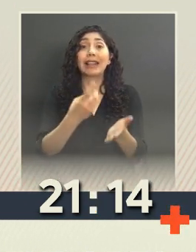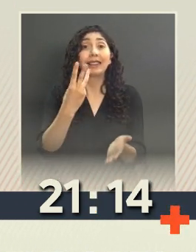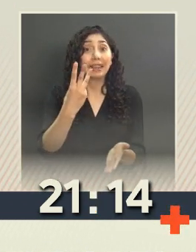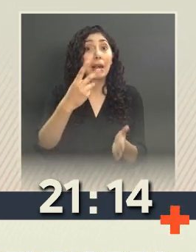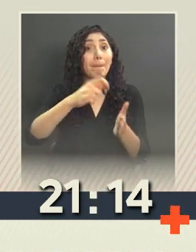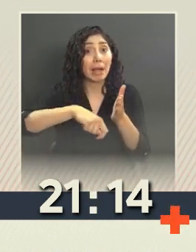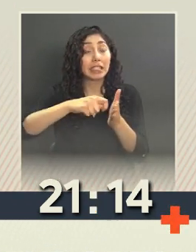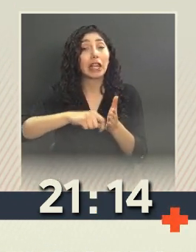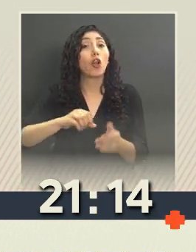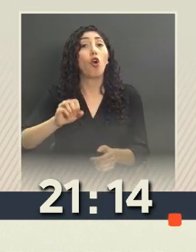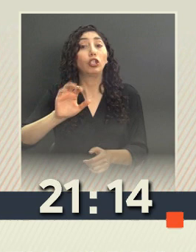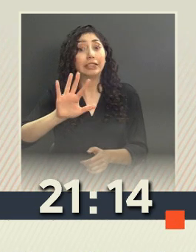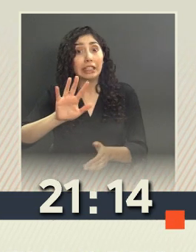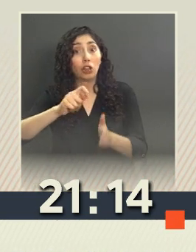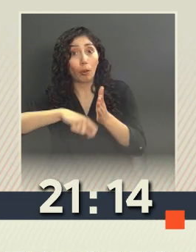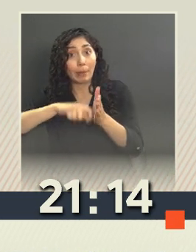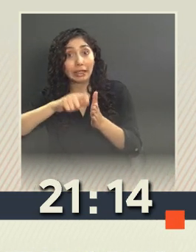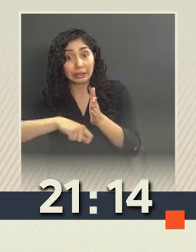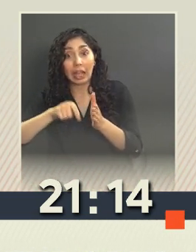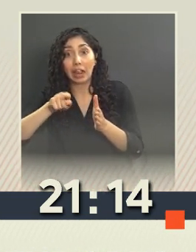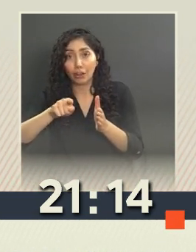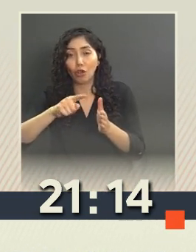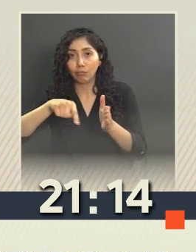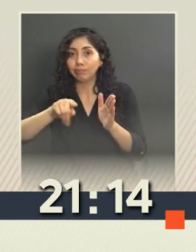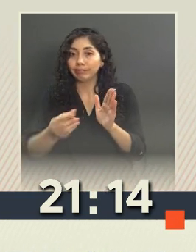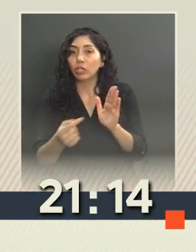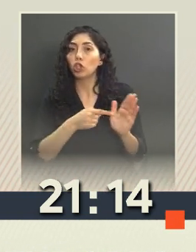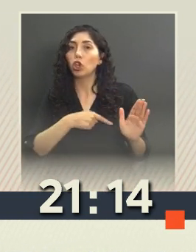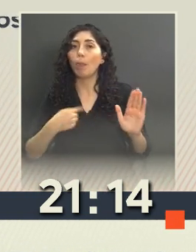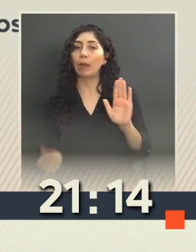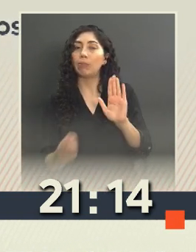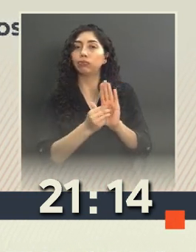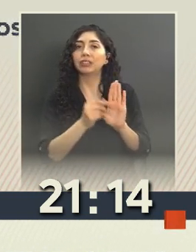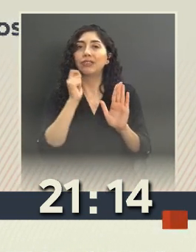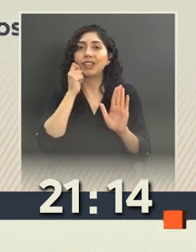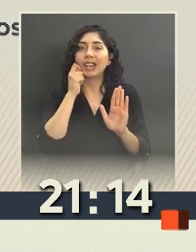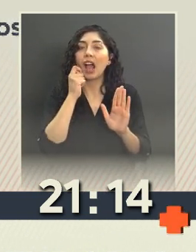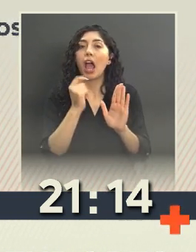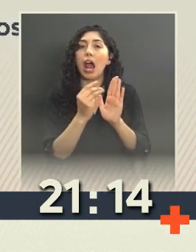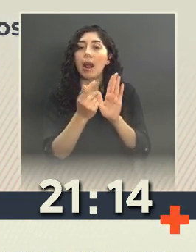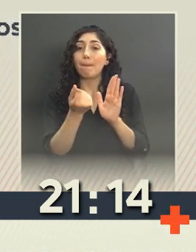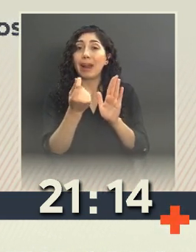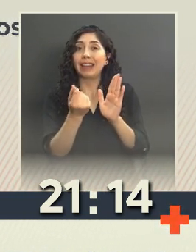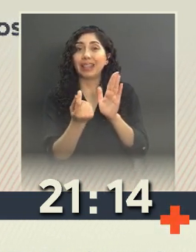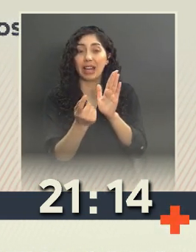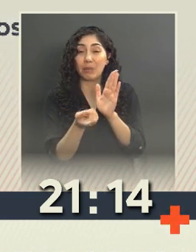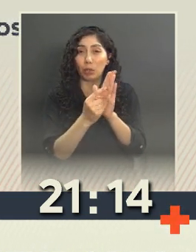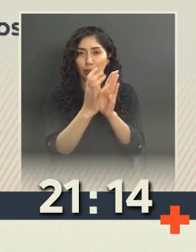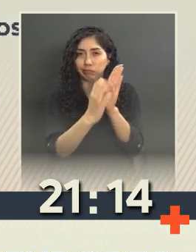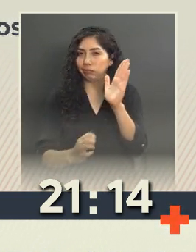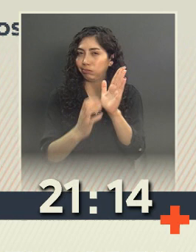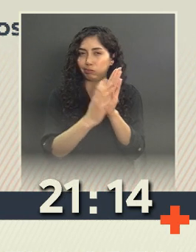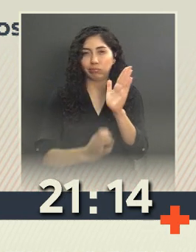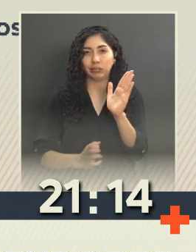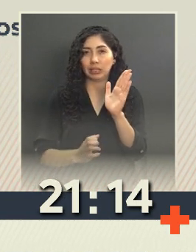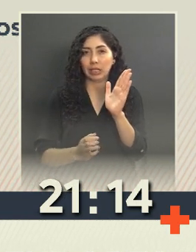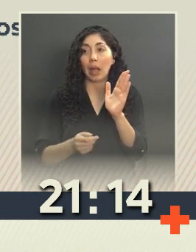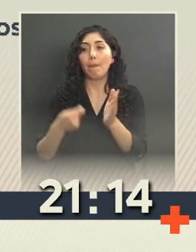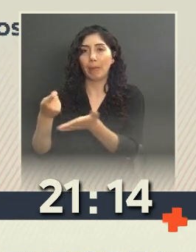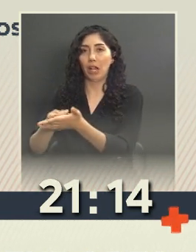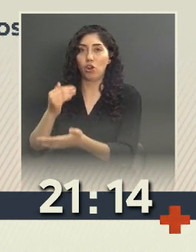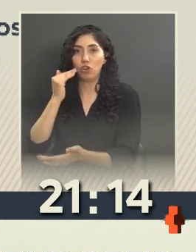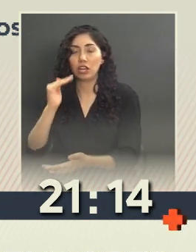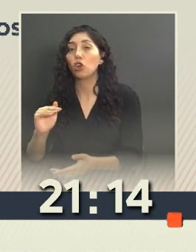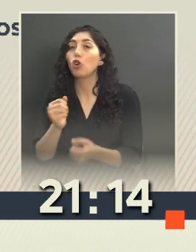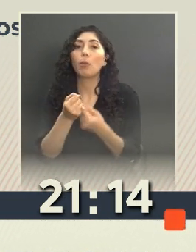seguidas quedarán incluidos en este registro y se les retendrá dinero de créditos, devolución de impuestos, pensiones. No podrán acceder a licencias de